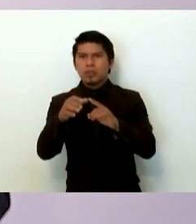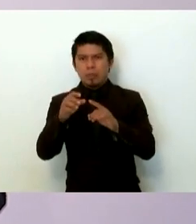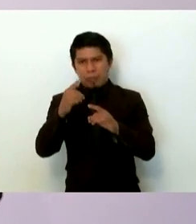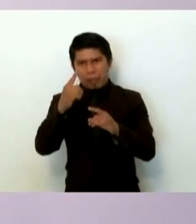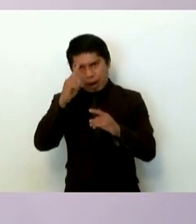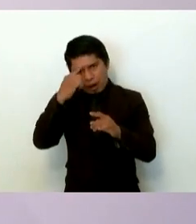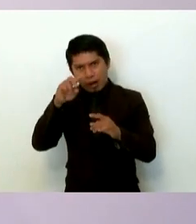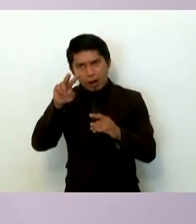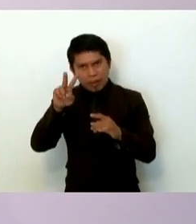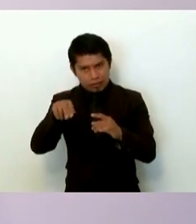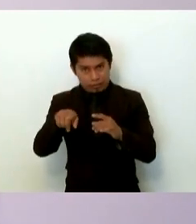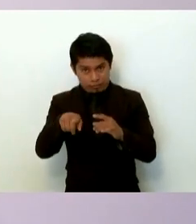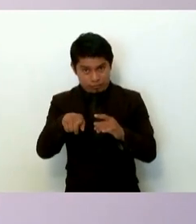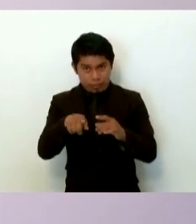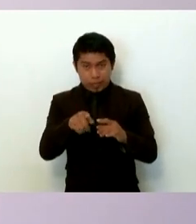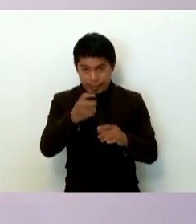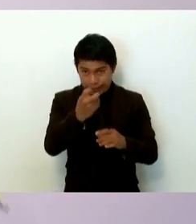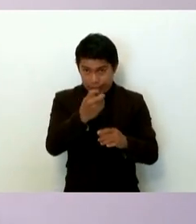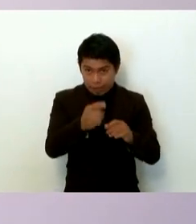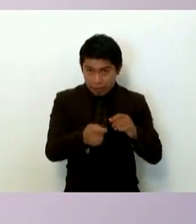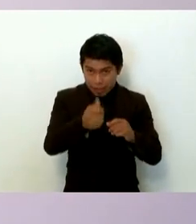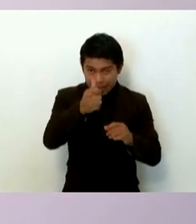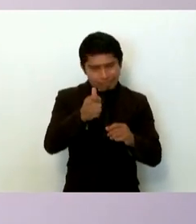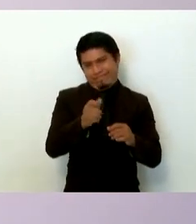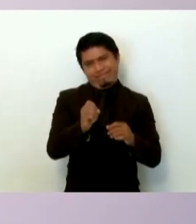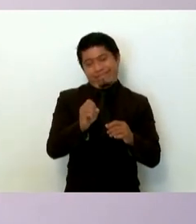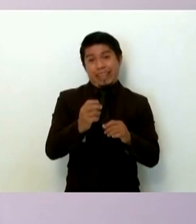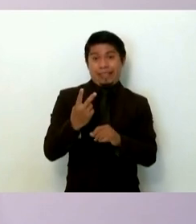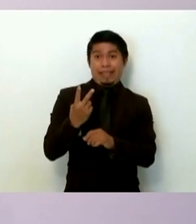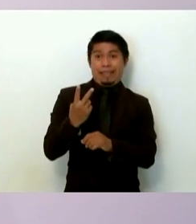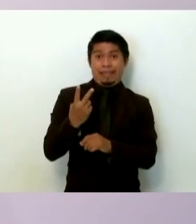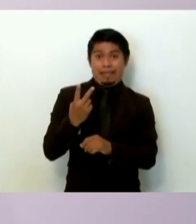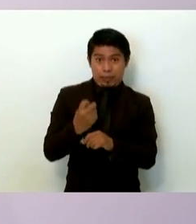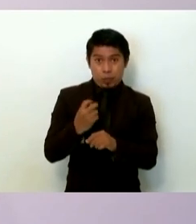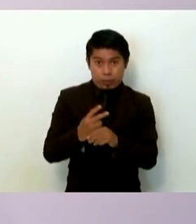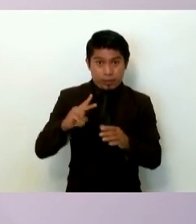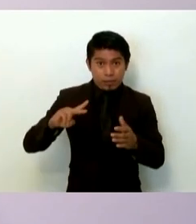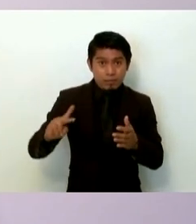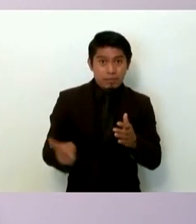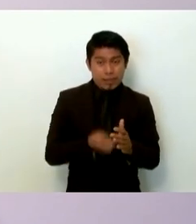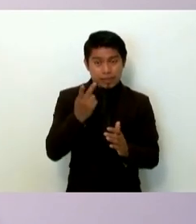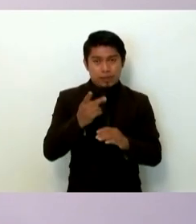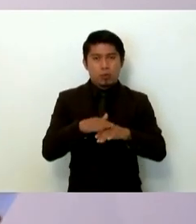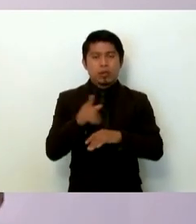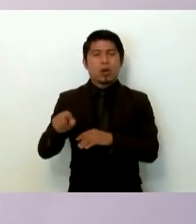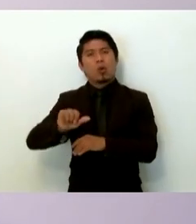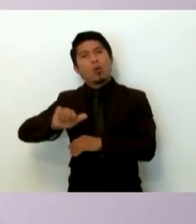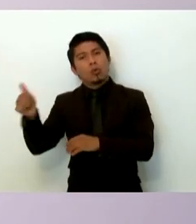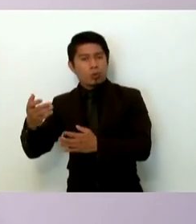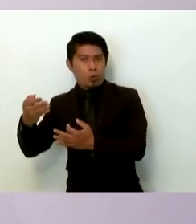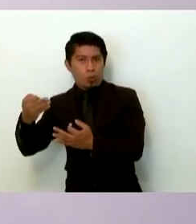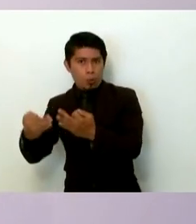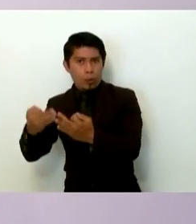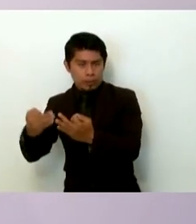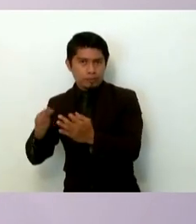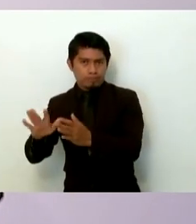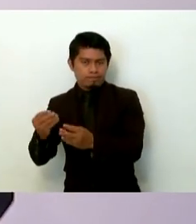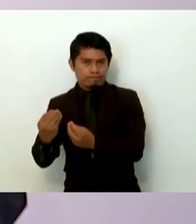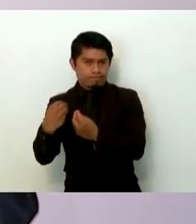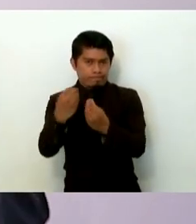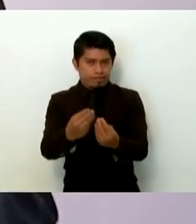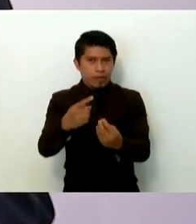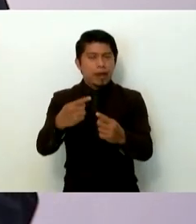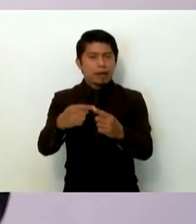Bueno, esta no es la primera, esta es la segunda, porque otro juez otorgó a los